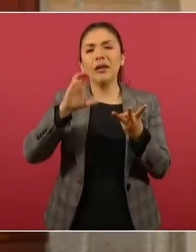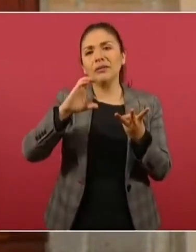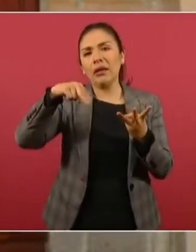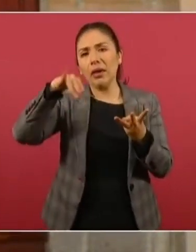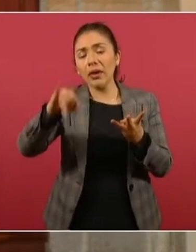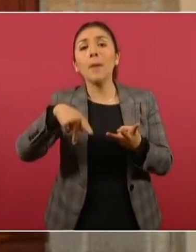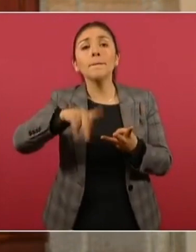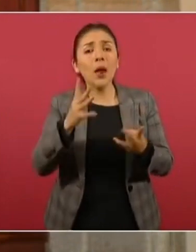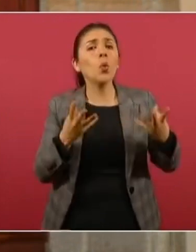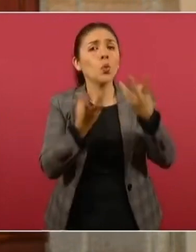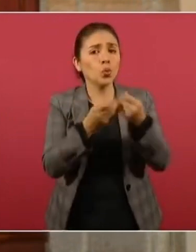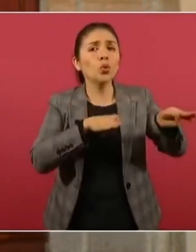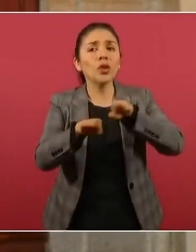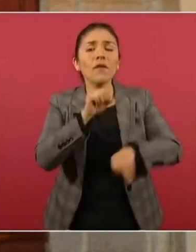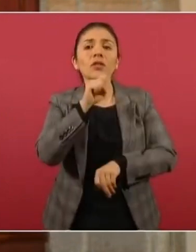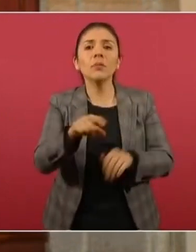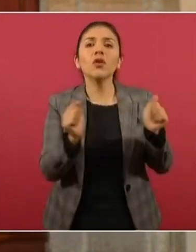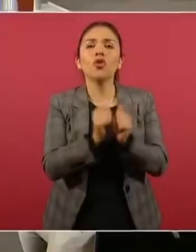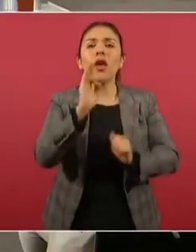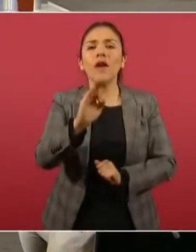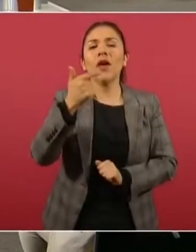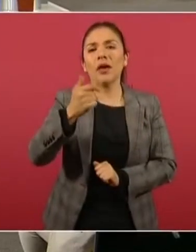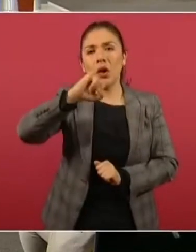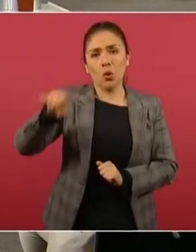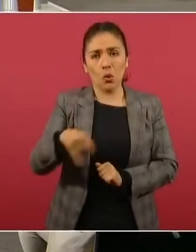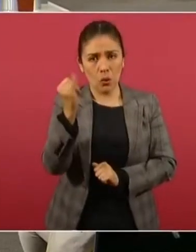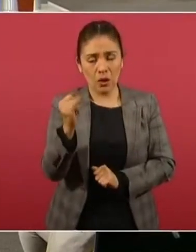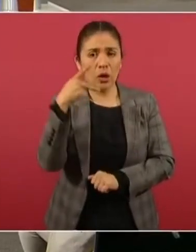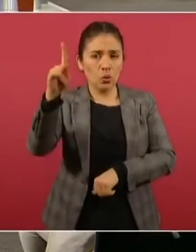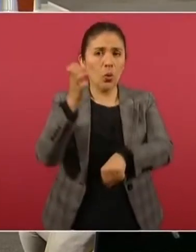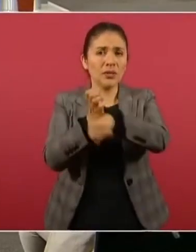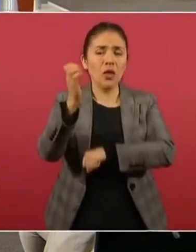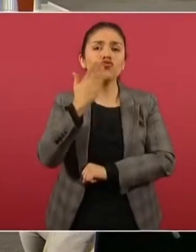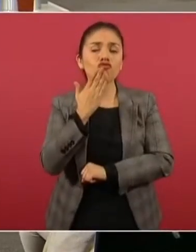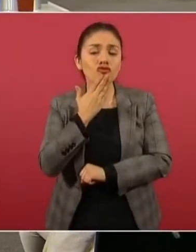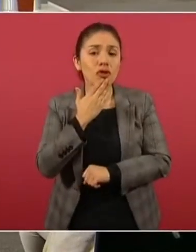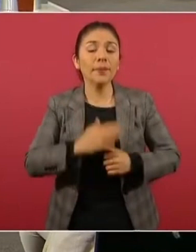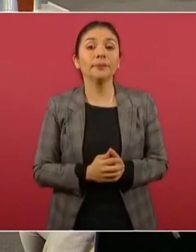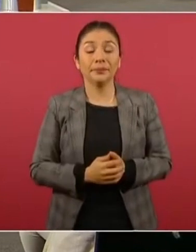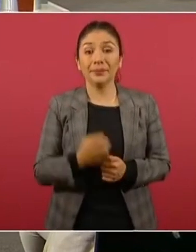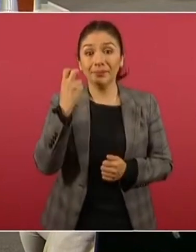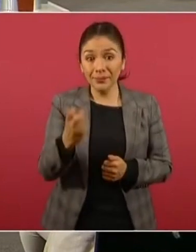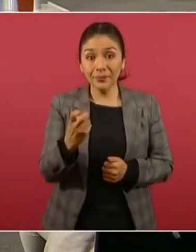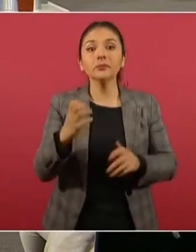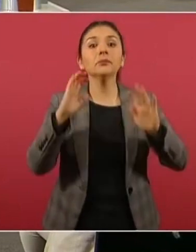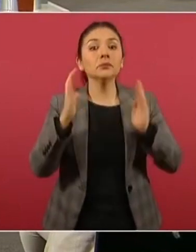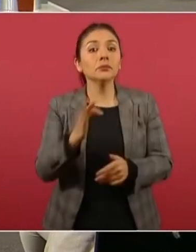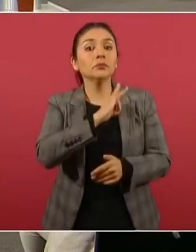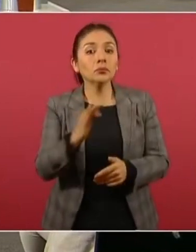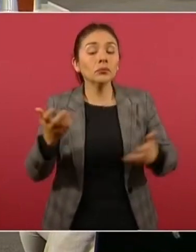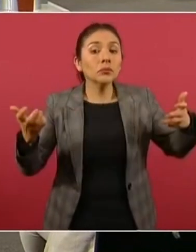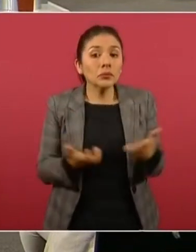trabajan muy en coordinación con la Fiscalía General de Justicia del Estado de Sonora. En tal virtud han logrado